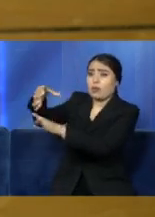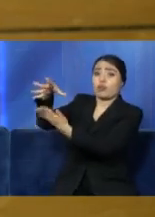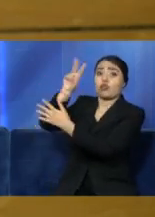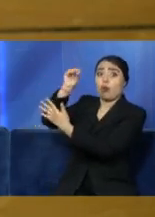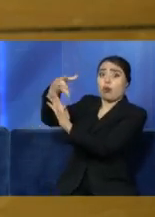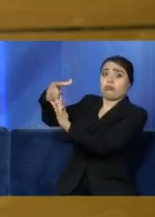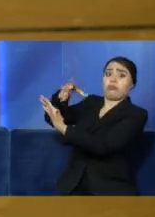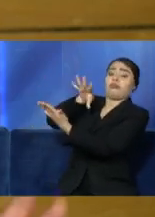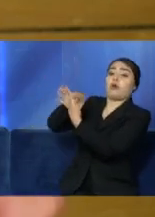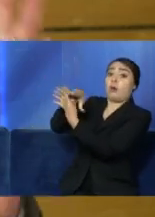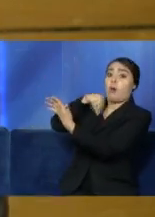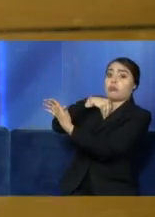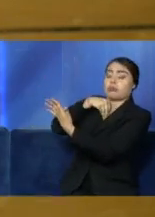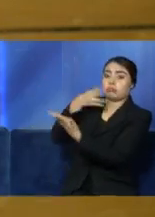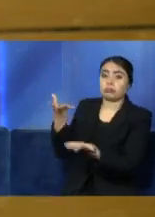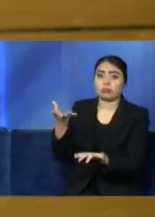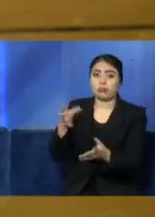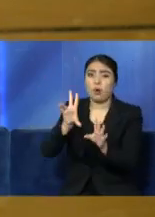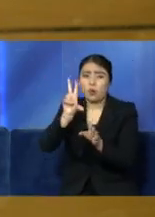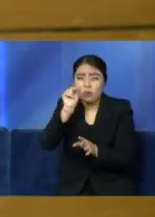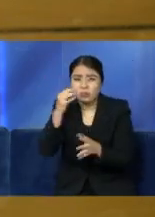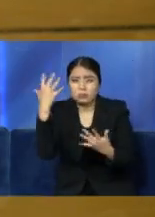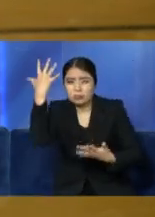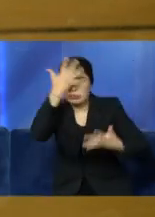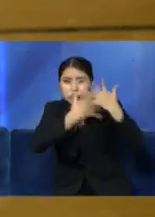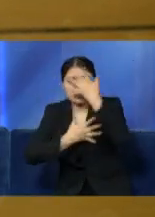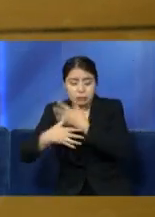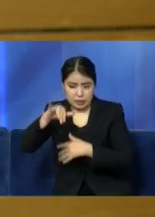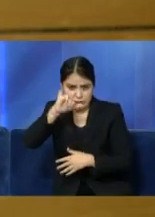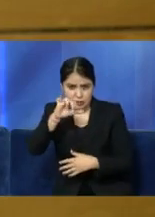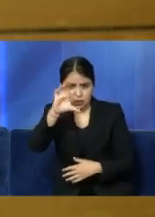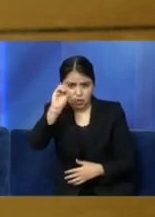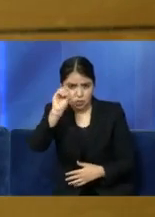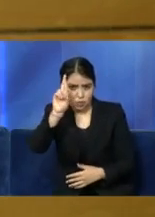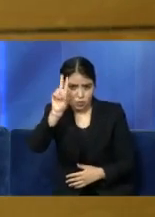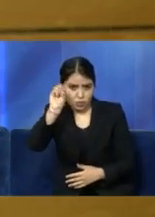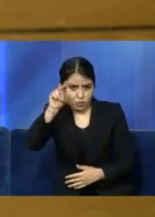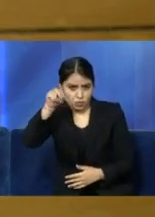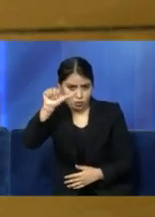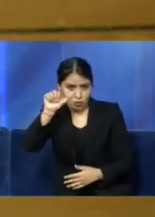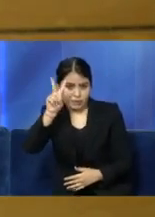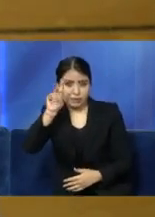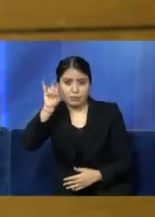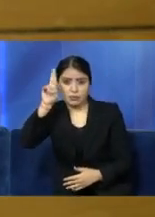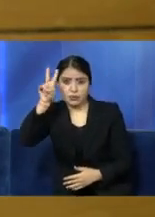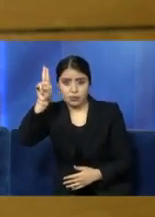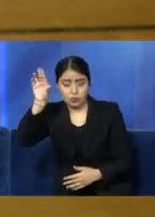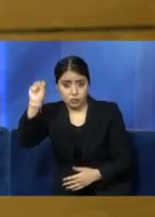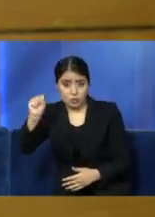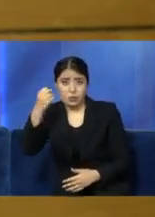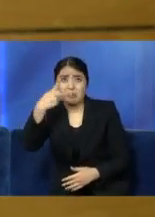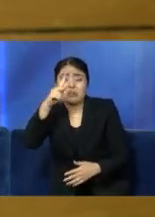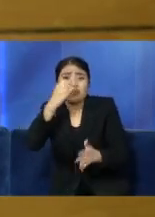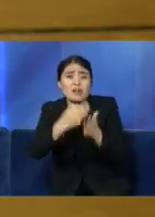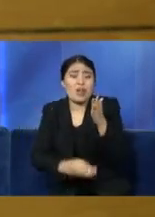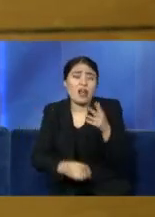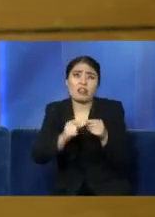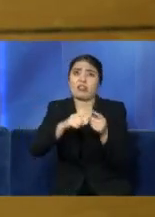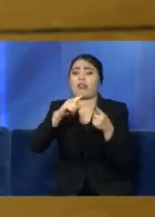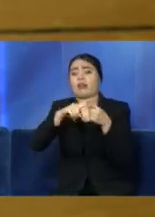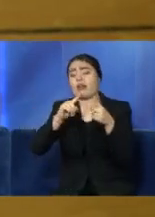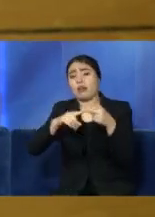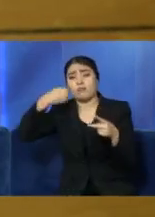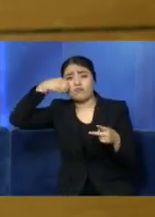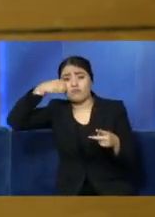no confundirnos? Porque una cosa sí es el coronavirus, pero hay otros asuntos pendientes como la influenza,